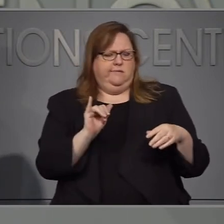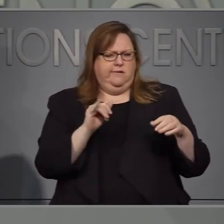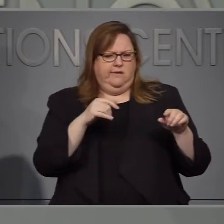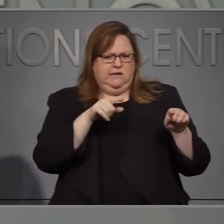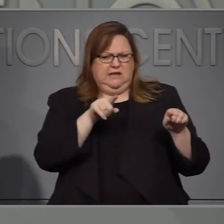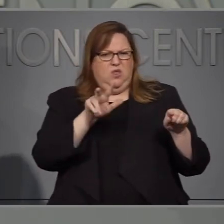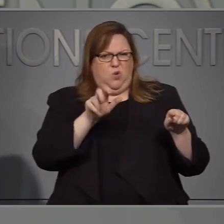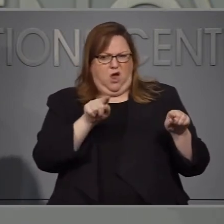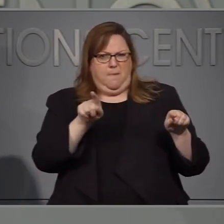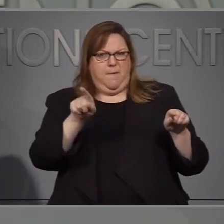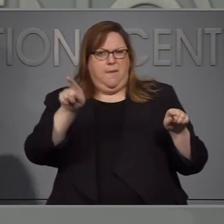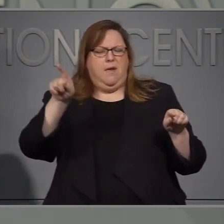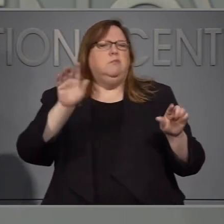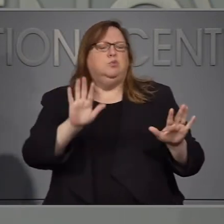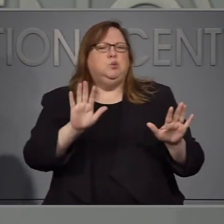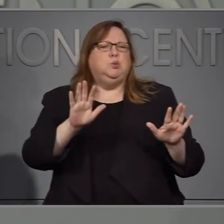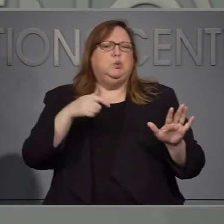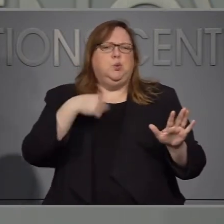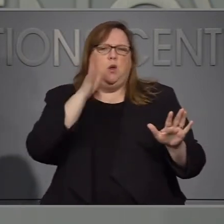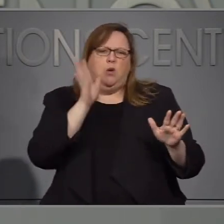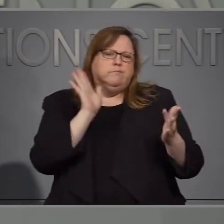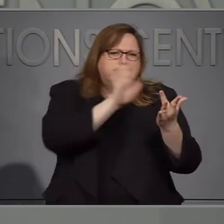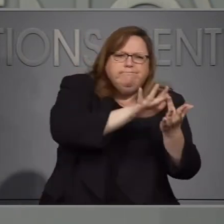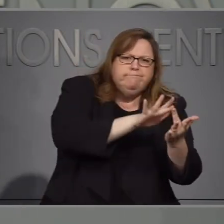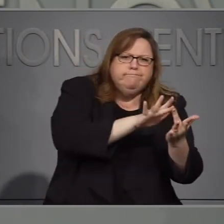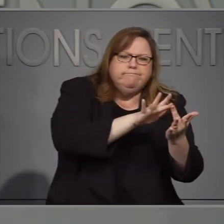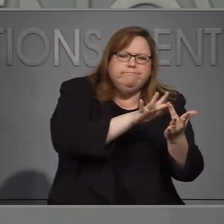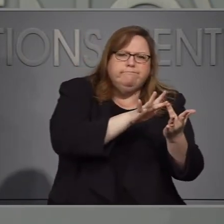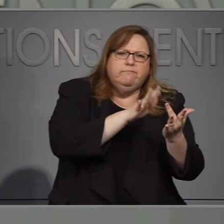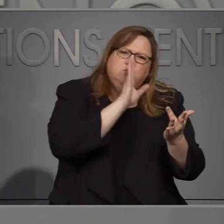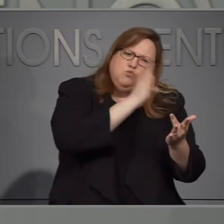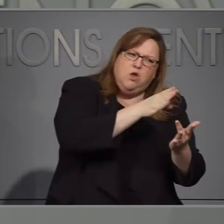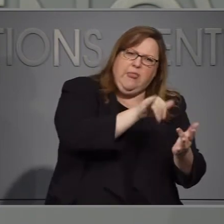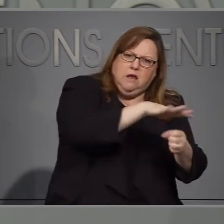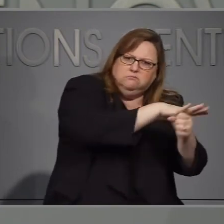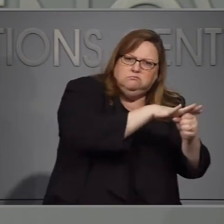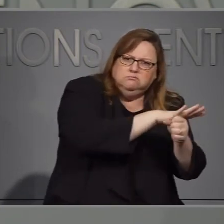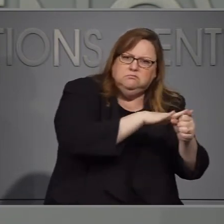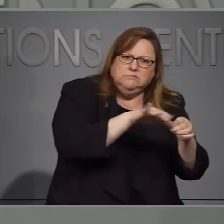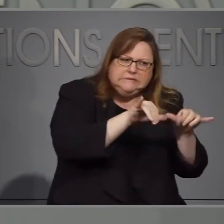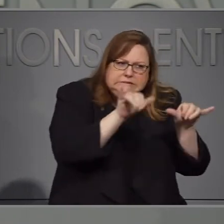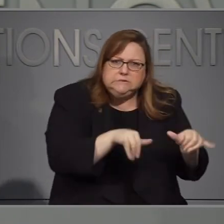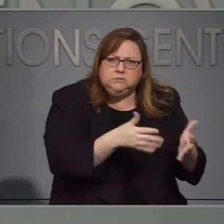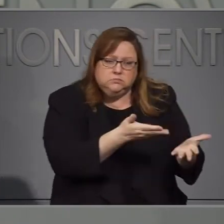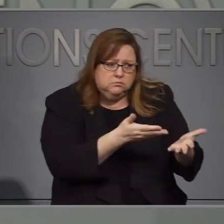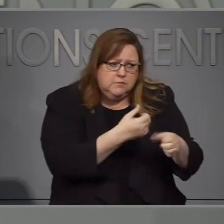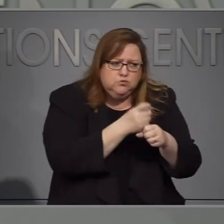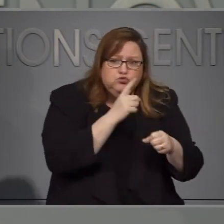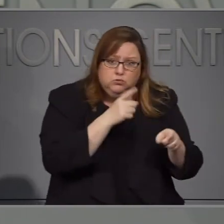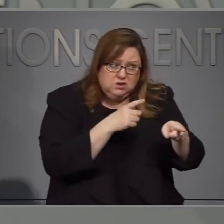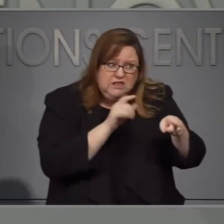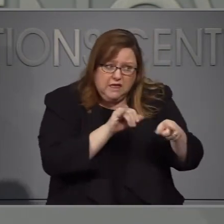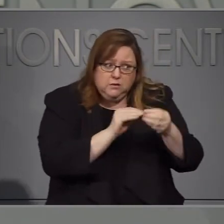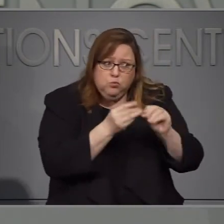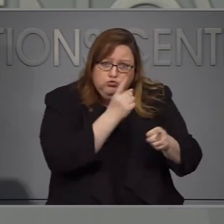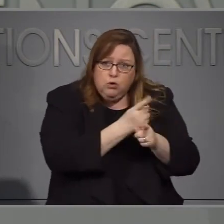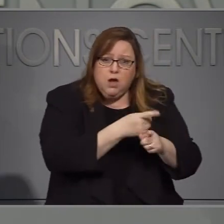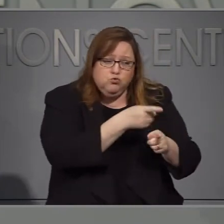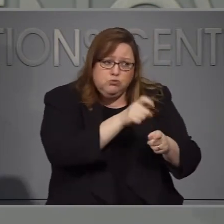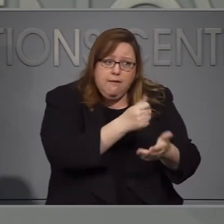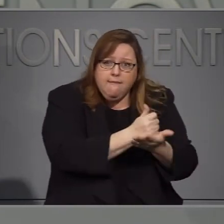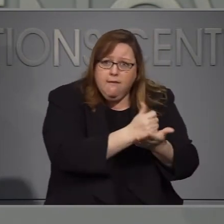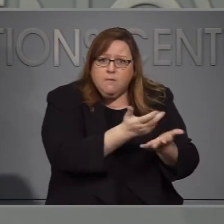que va en la en el sentido equivocado. Llamamos directamente a estos hospitales para comprender los datos